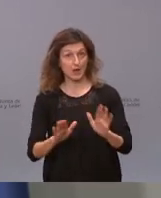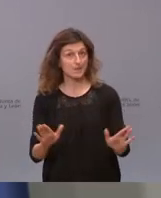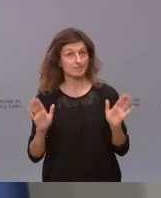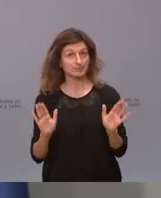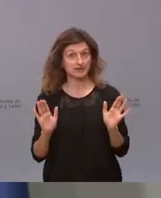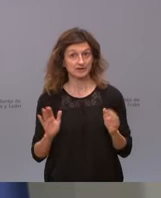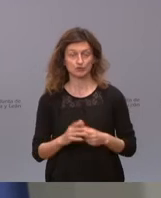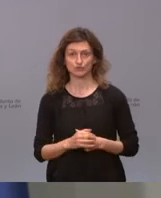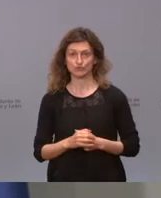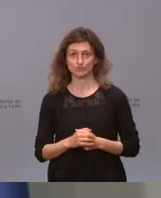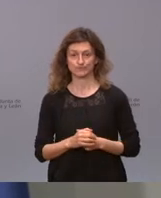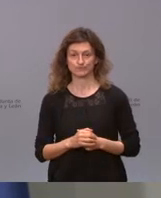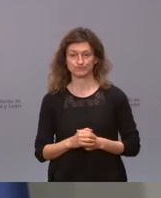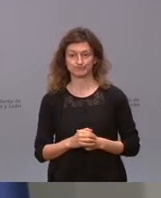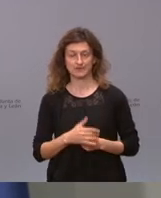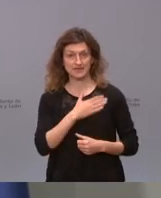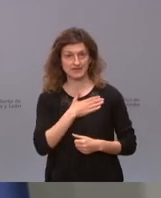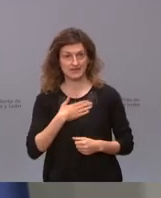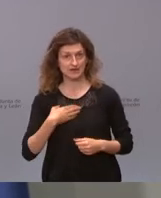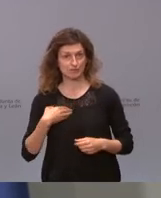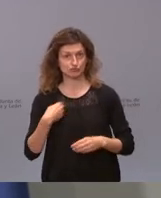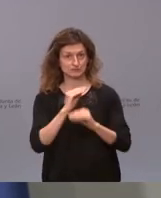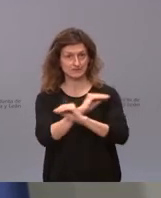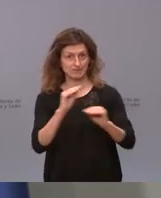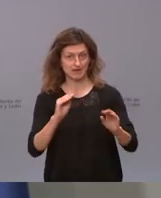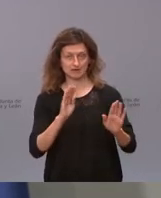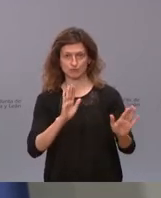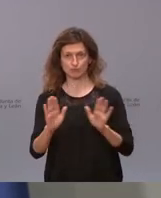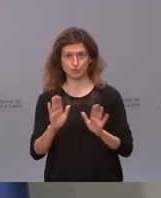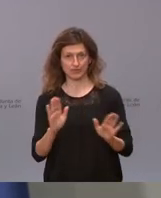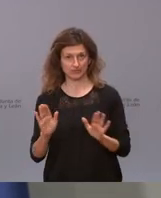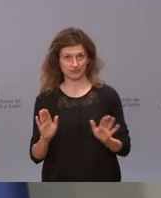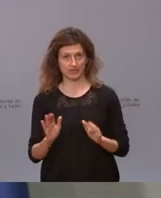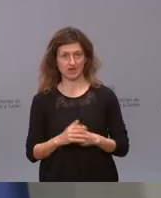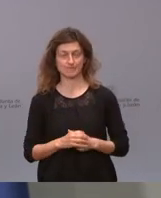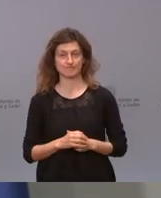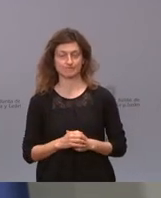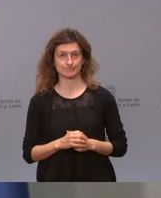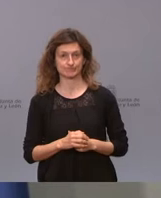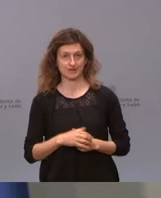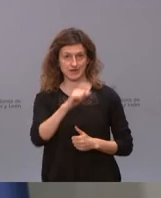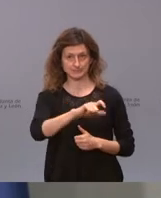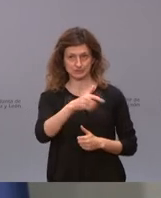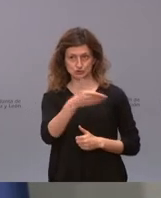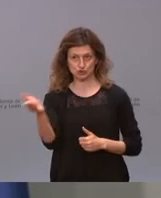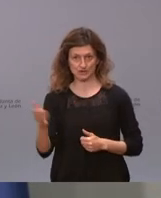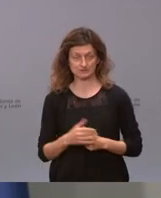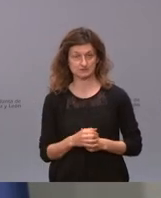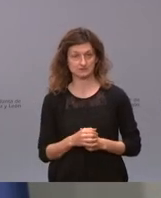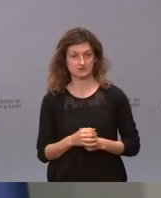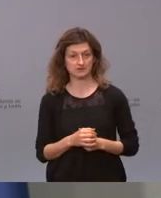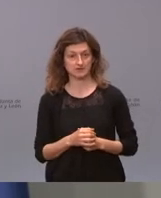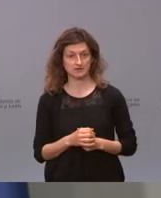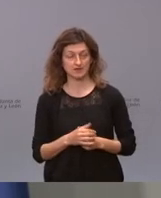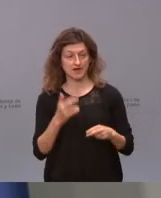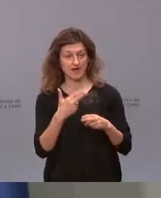queremos llamar a la prudencia, a la prudencia a nuestra población. Estamos avanzando, la actividad